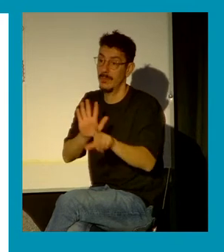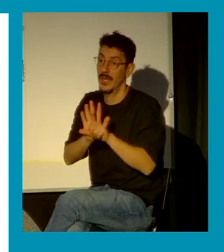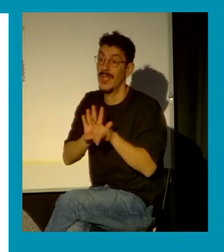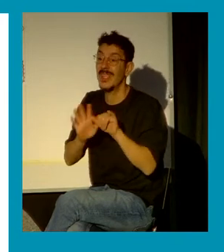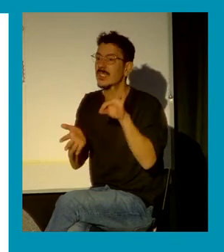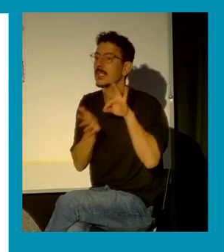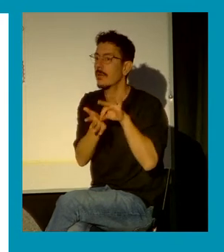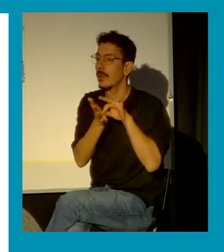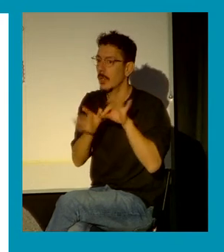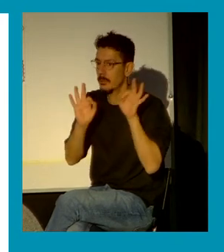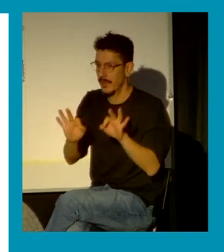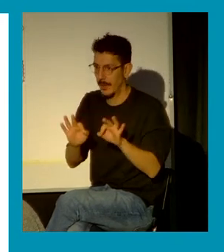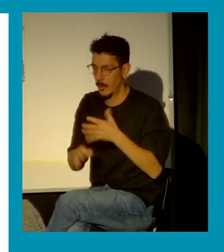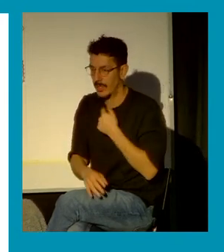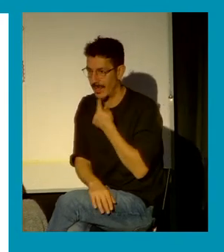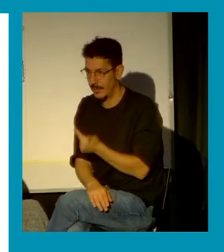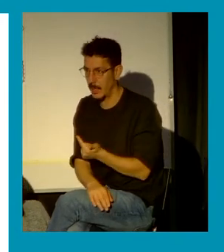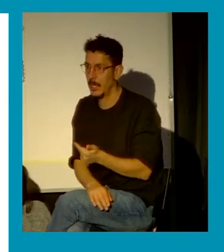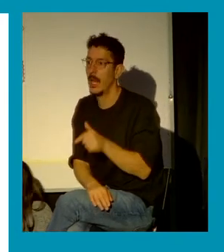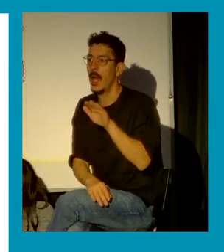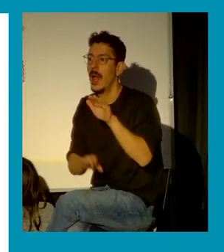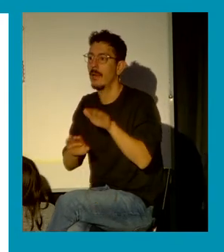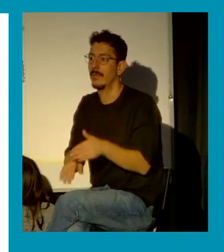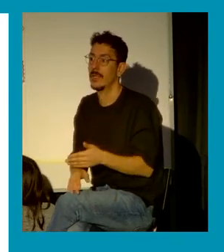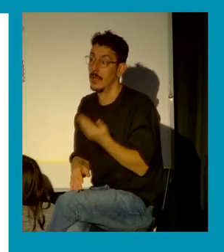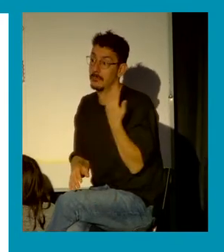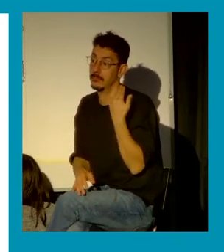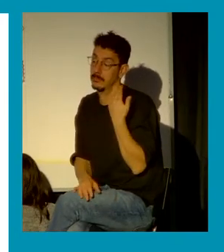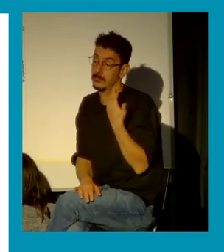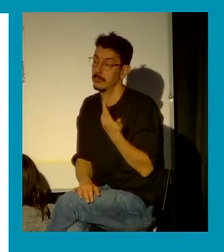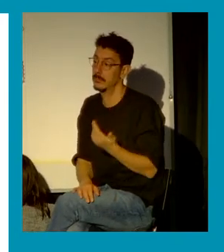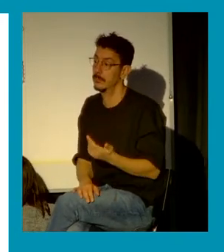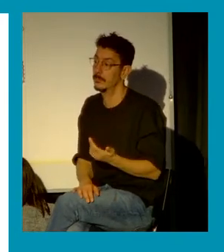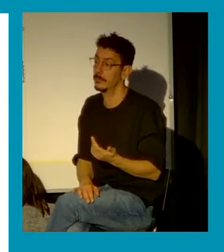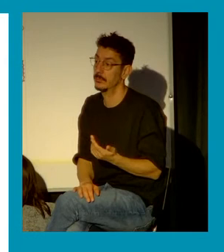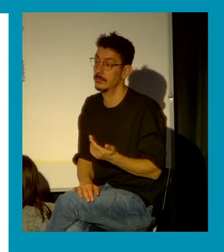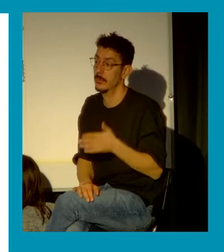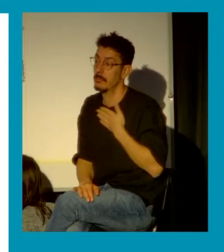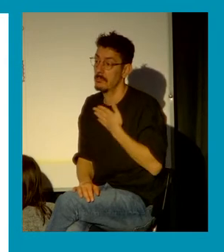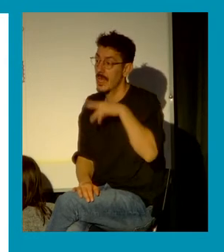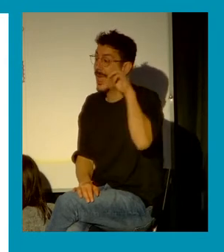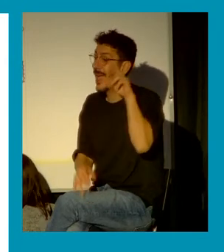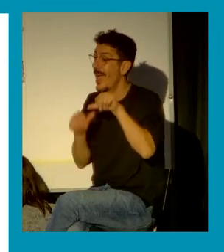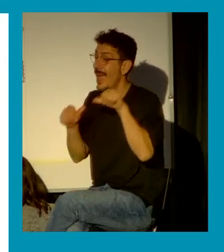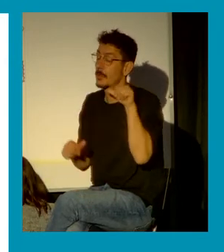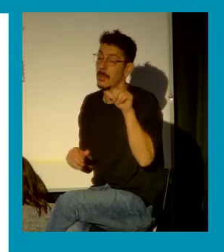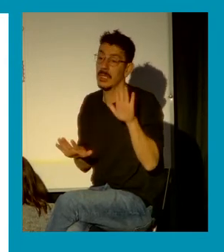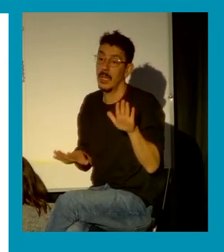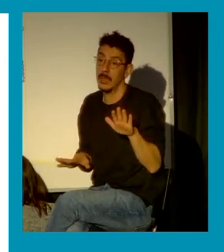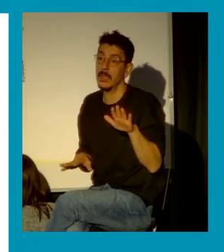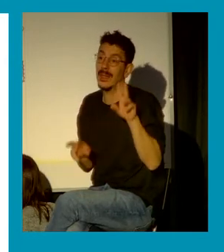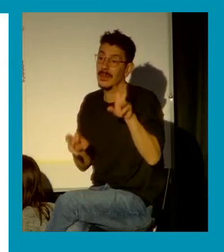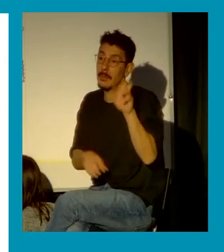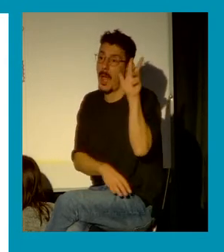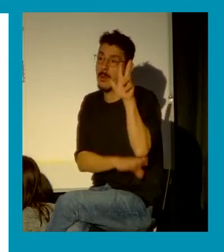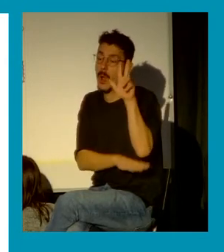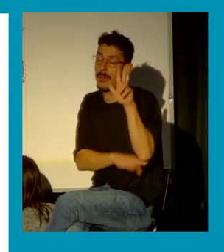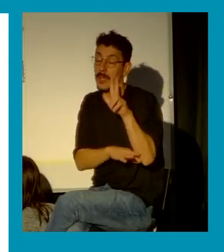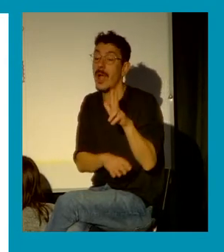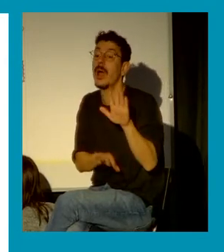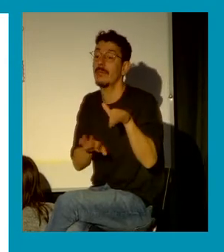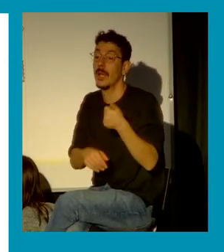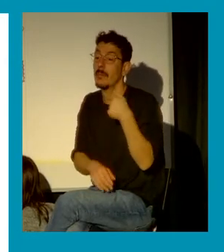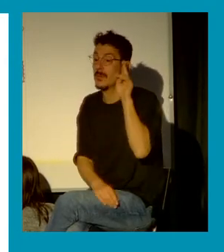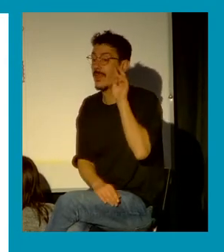como afrontar que termina siendo en sí misma por lo menos en mi experiencia cuando he estado en el ámbito más de la abogacía es que